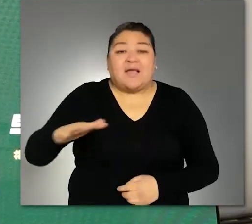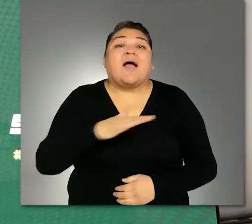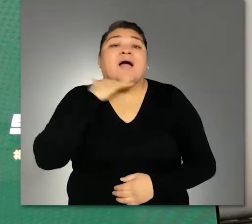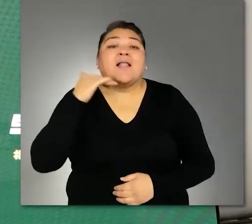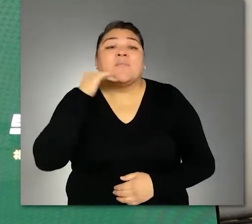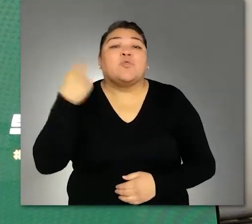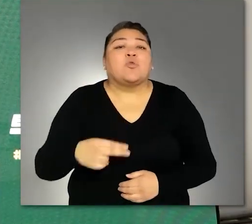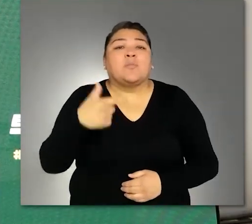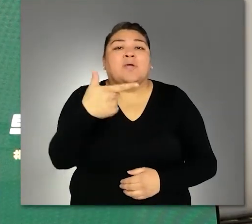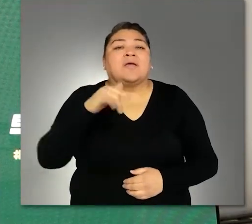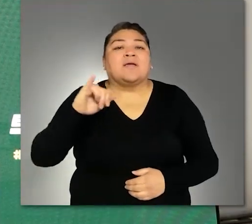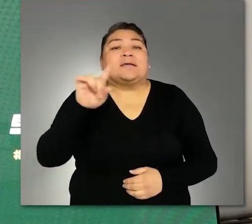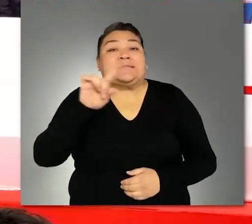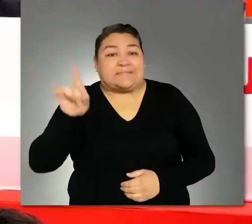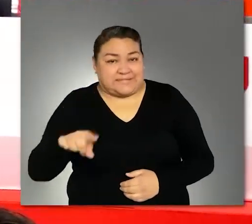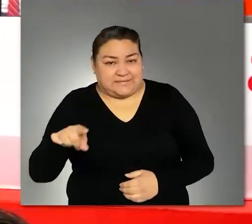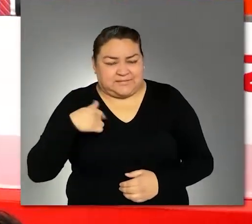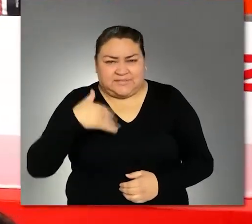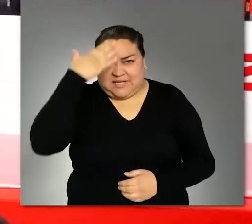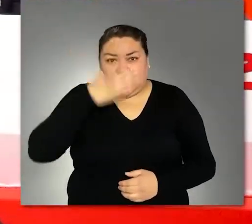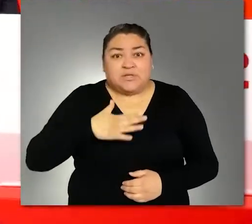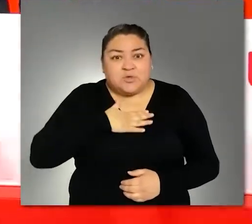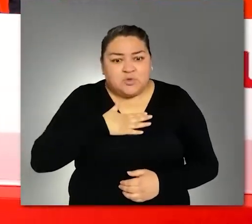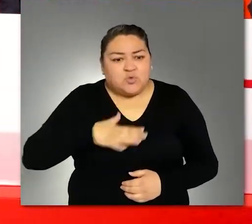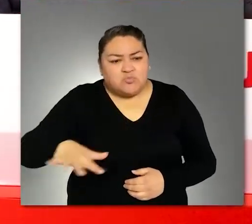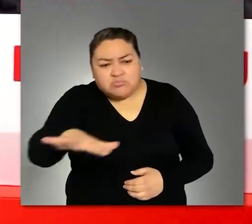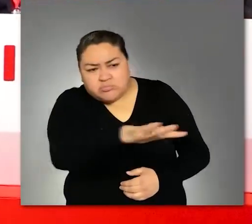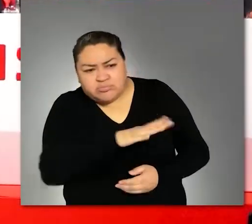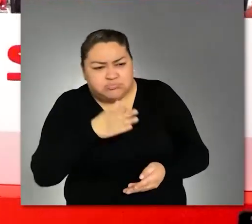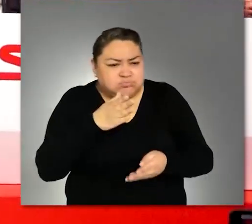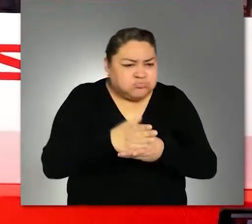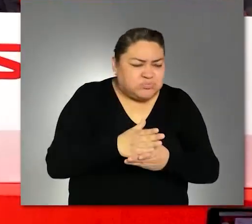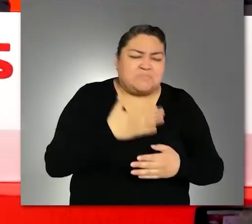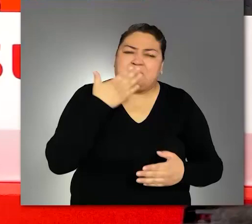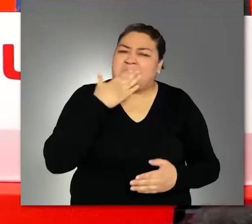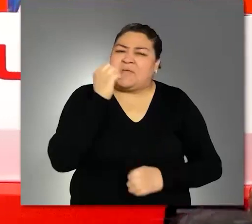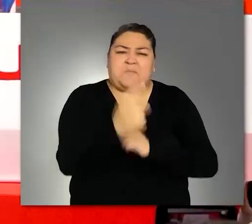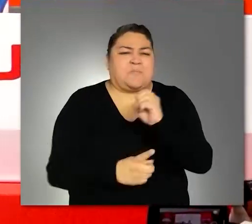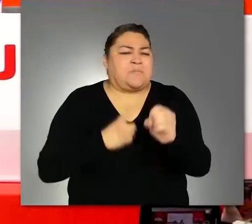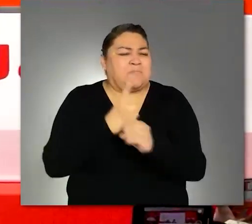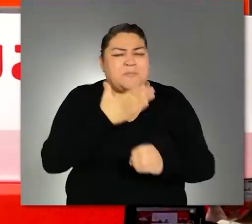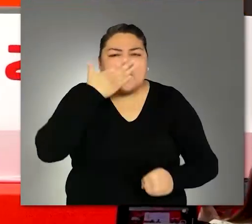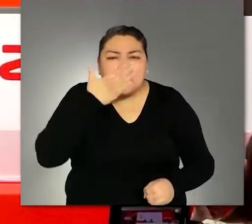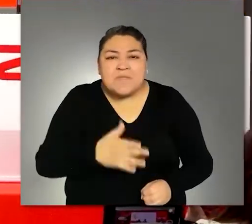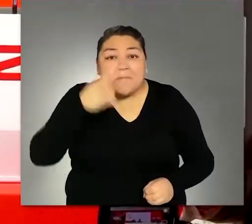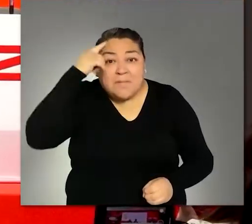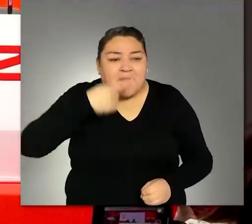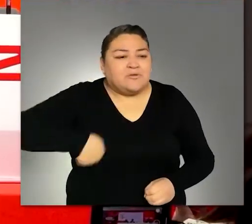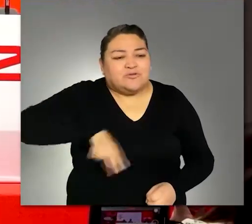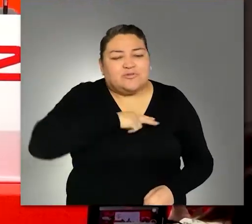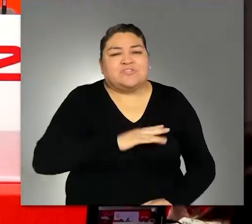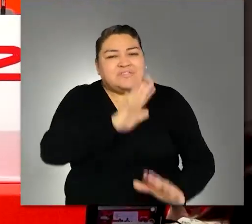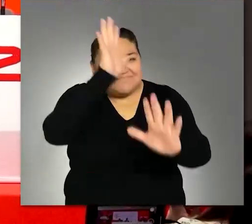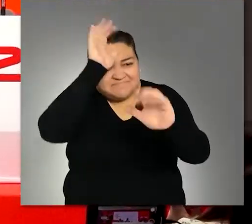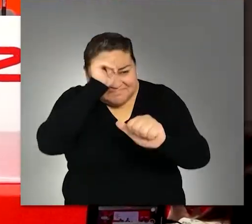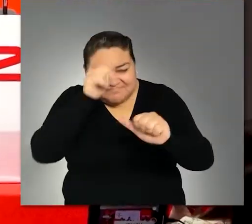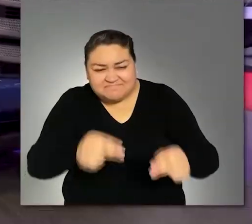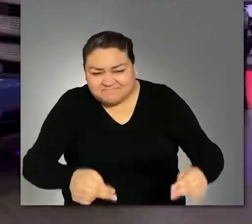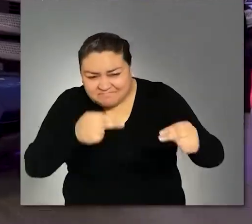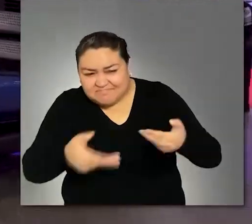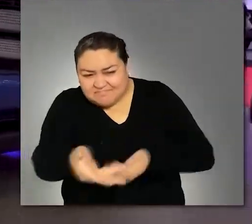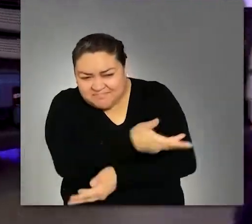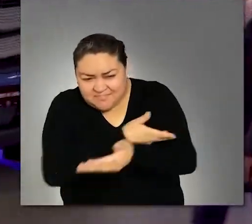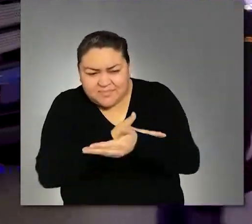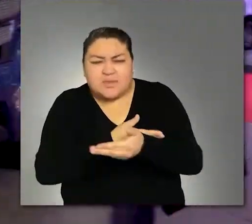cooperación alemana GIZ. Es una buena oportunidad para establecer alianzas